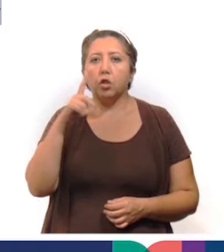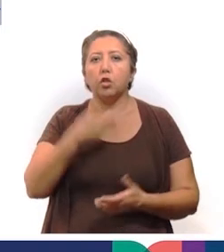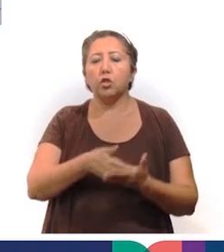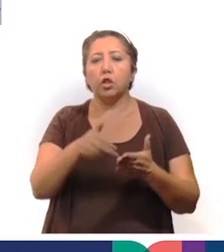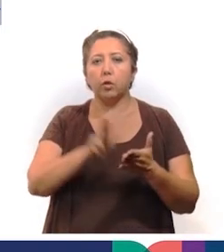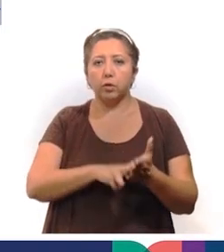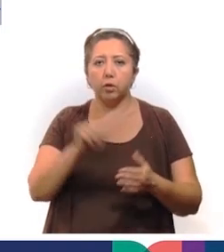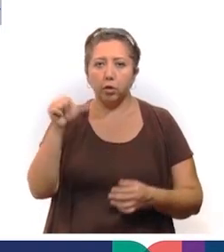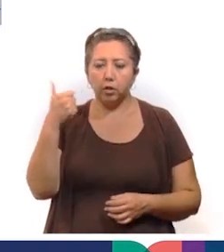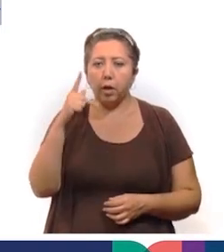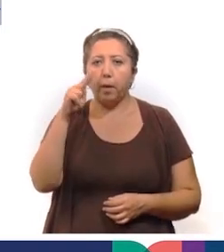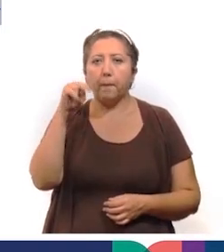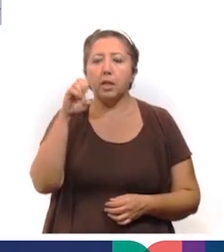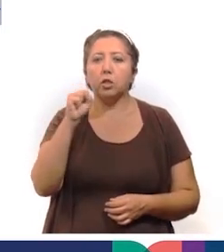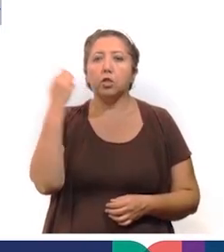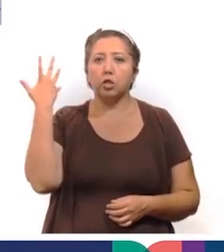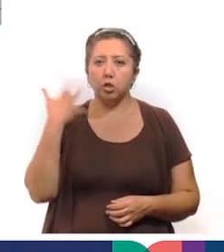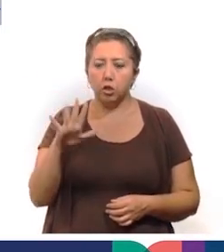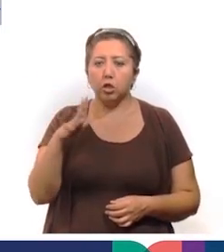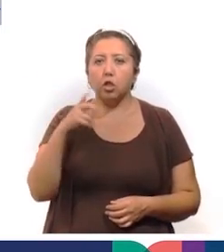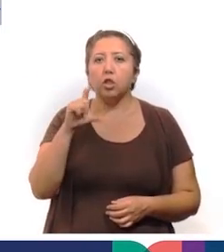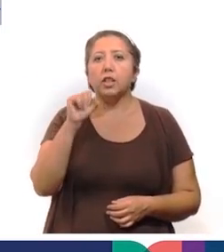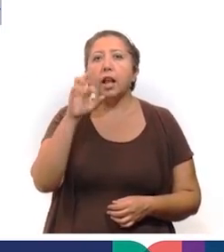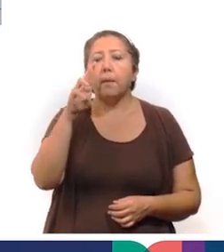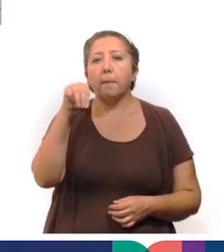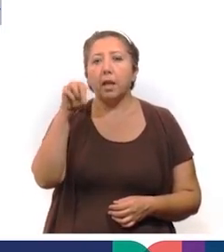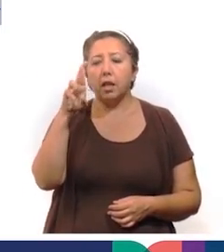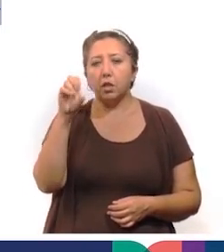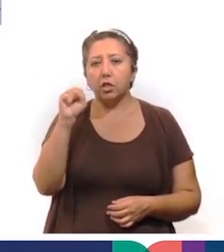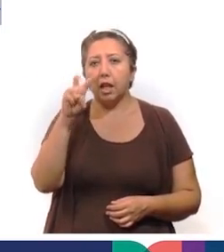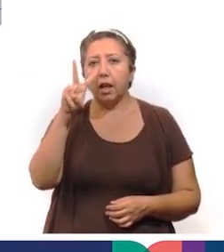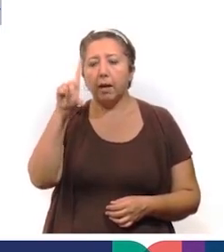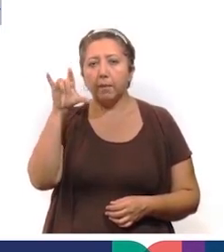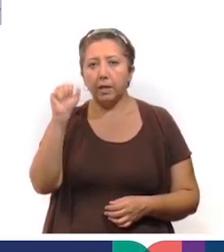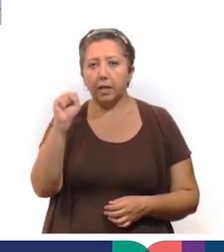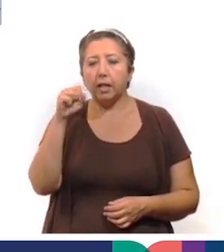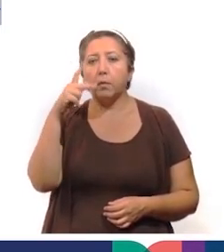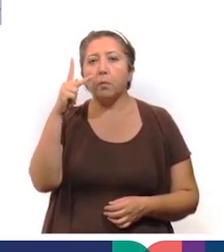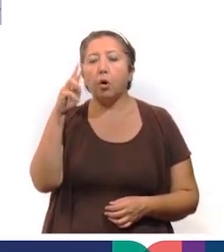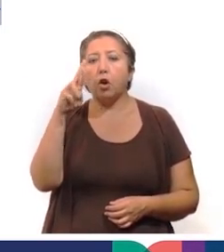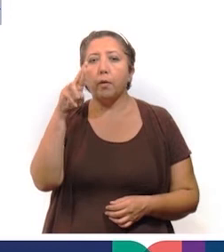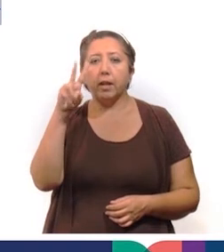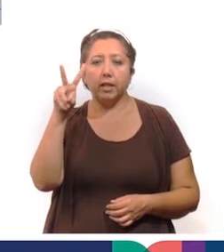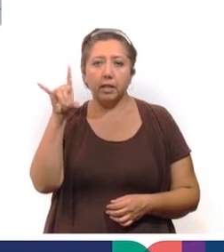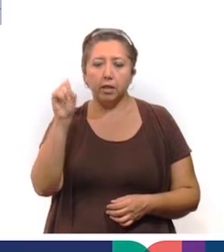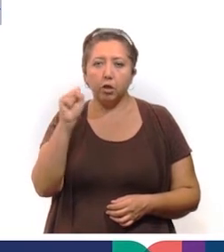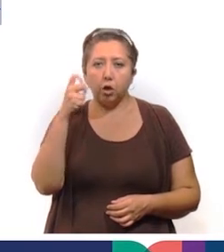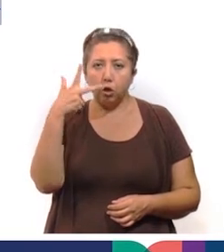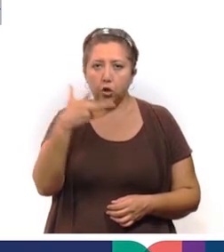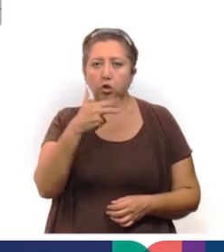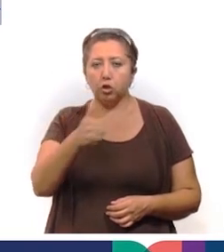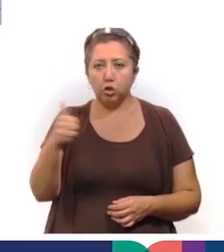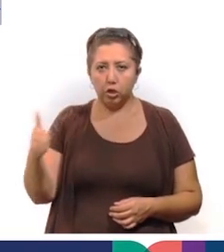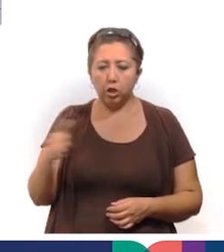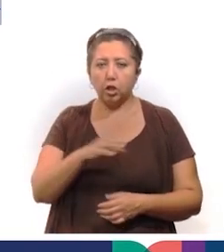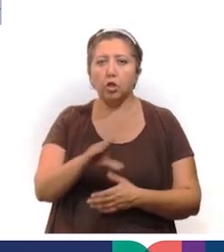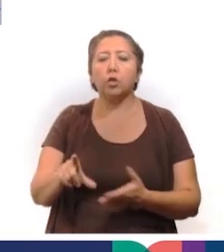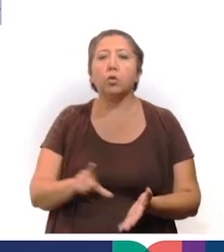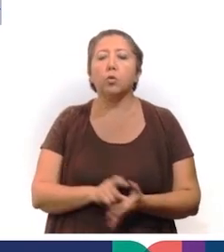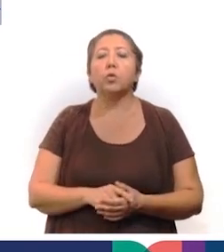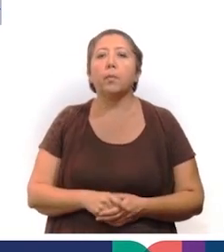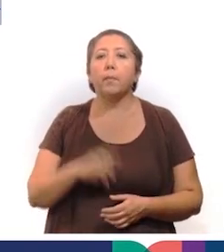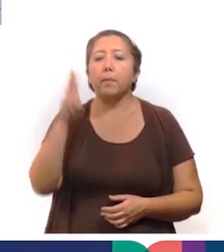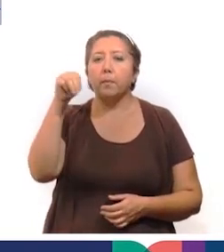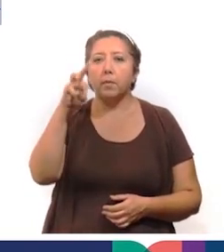Los Héroes, 11, Pensiones, 10, Los Almendros, Manuela Vila Camacho, Porvenir y Serapio Rendón, 8 casos en cada colonia,